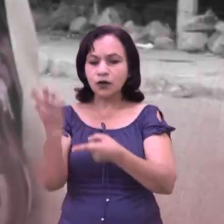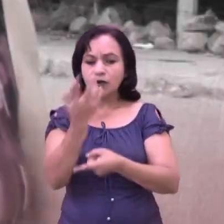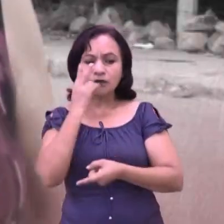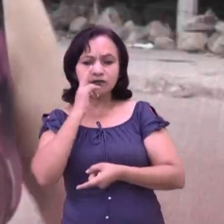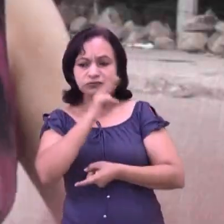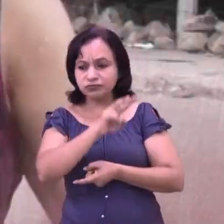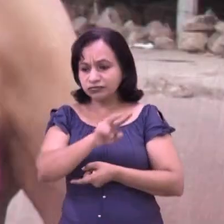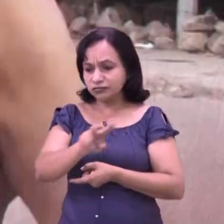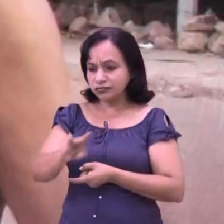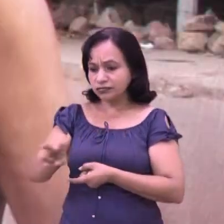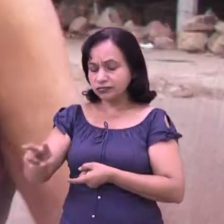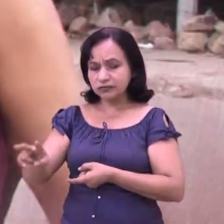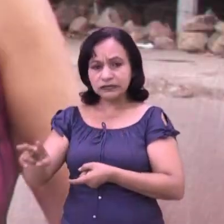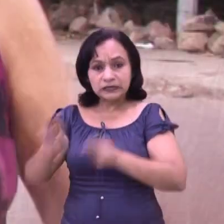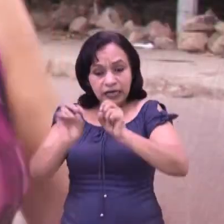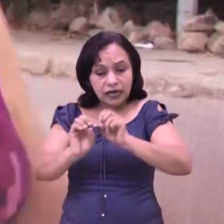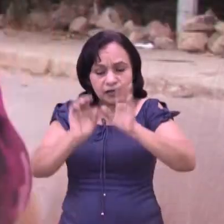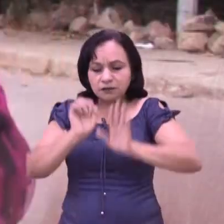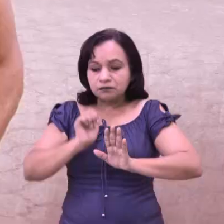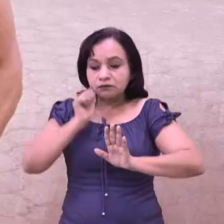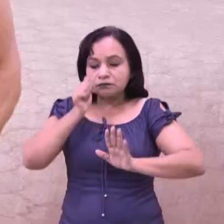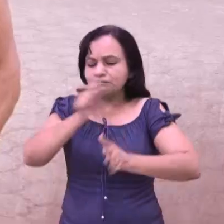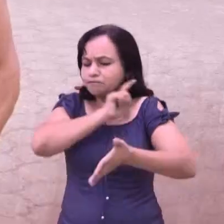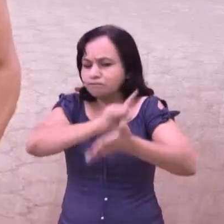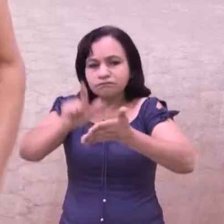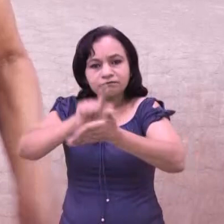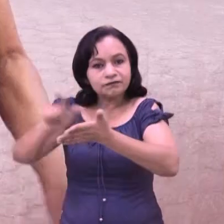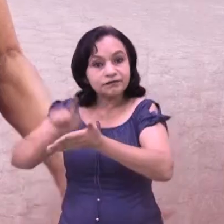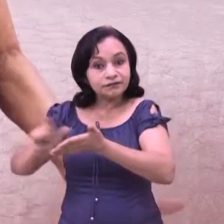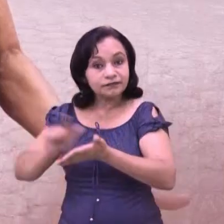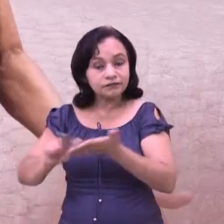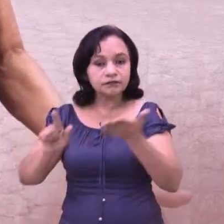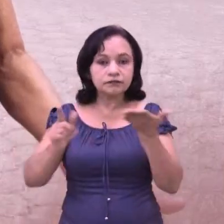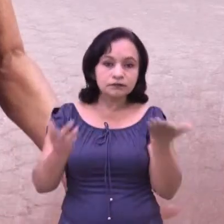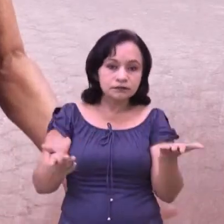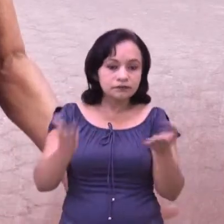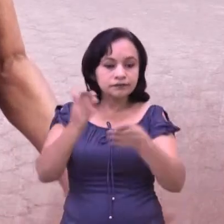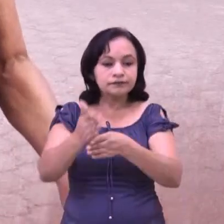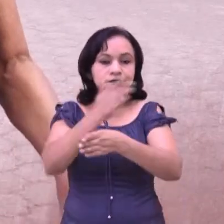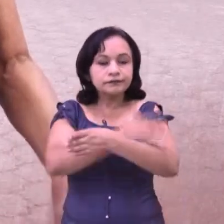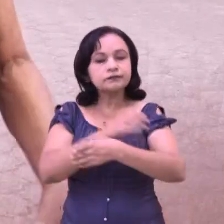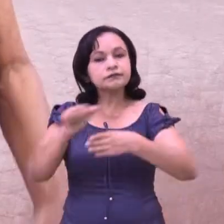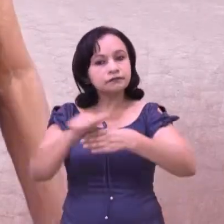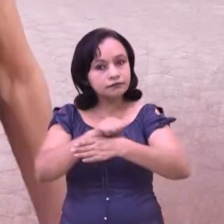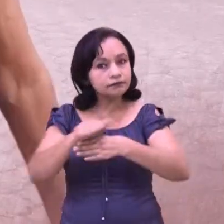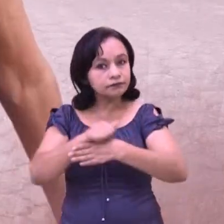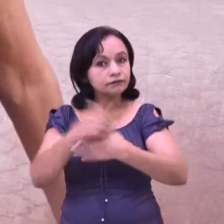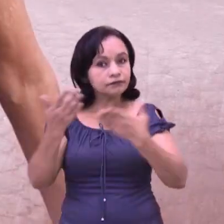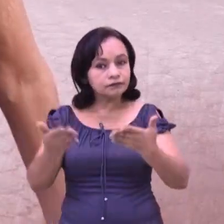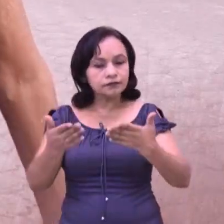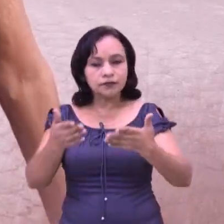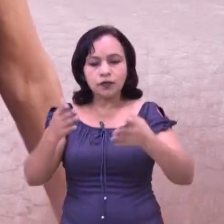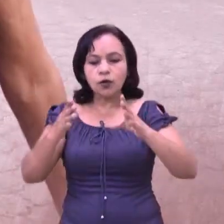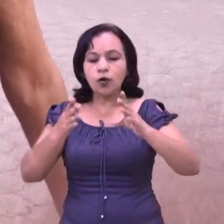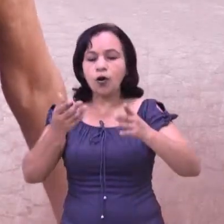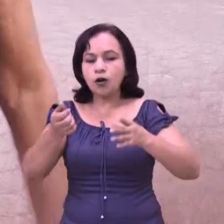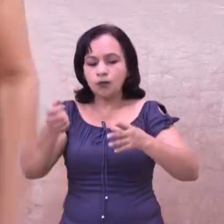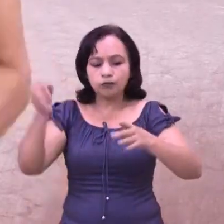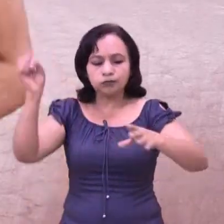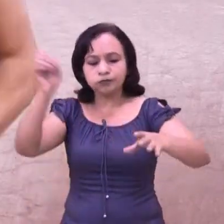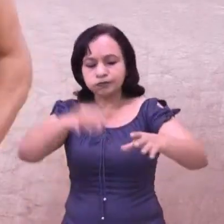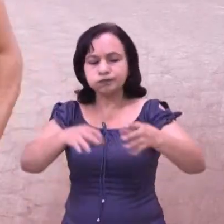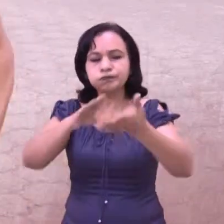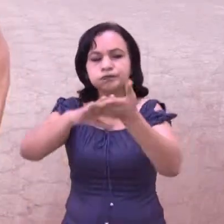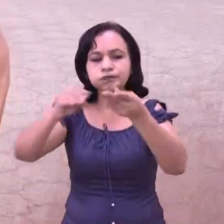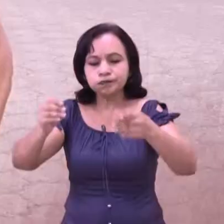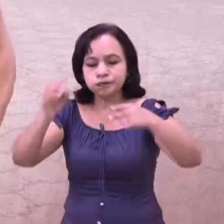el siguiente día era cosa de limpieza. Pero claro, hay que prepararse, ¿verdad? Aunque sea con sacos de arena, ponerlos ahí para que el agua